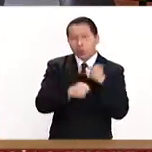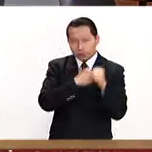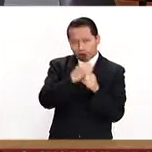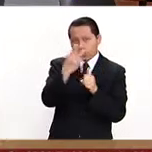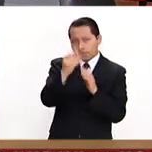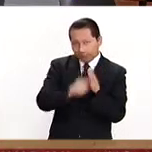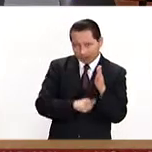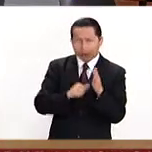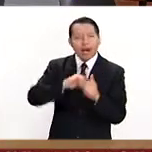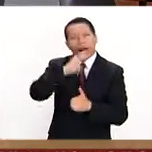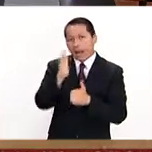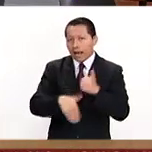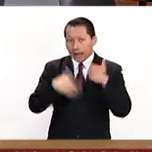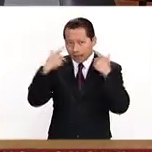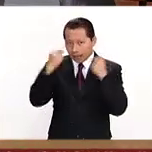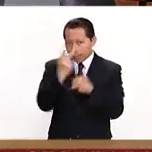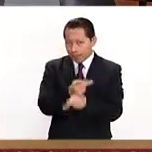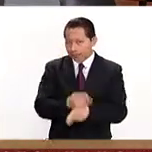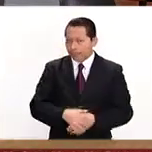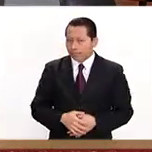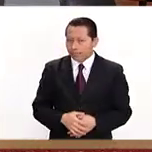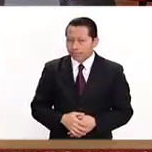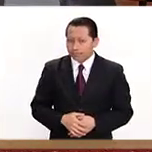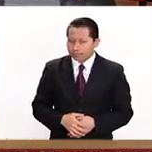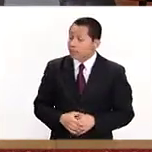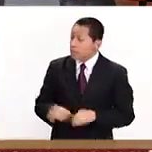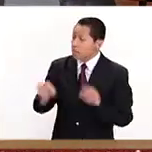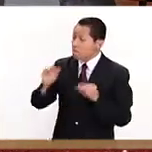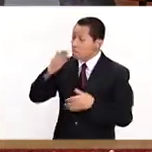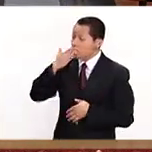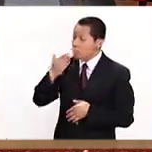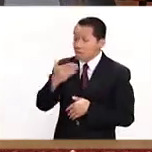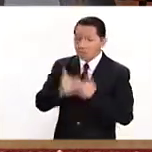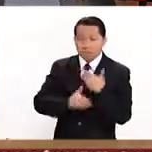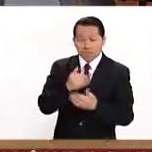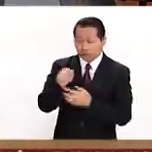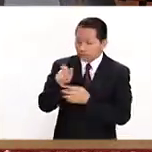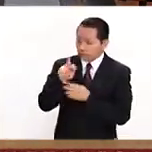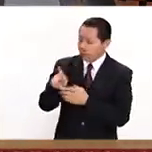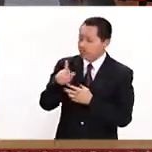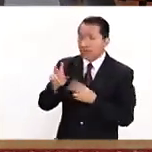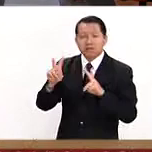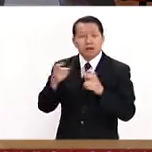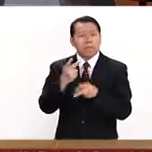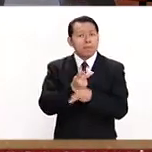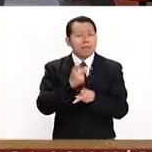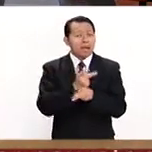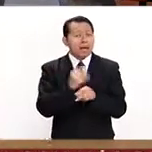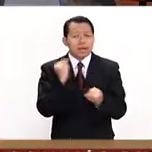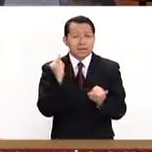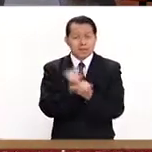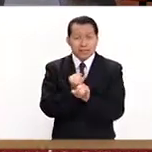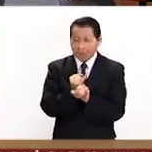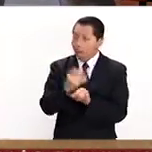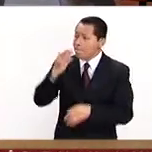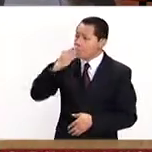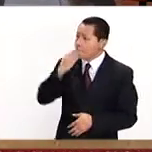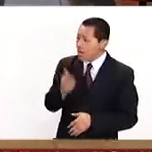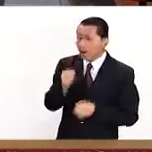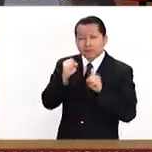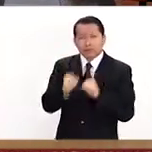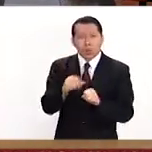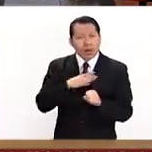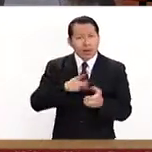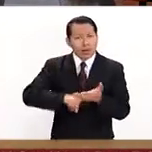educación media superior. Pues excelente servicio de la Secretaría de Educación Pública, PREPA en línea, no se lo pueden perder, seguramente ahí en